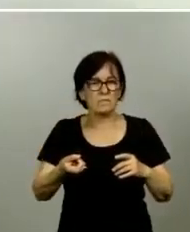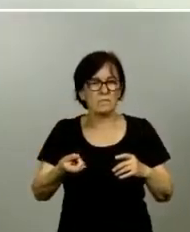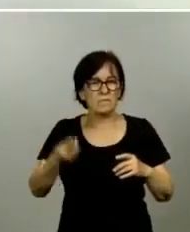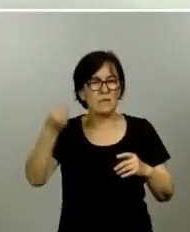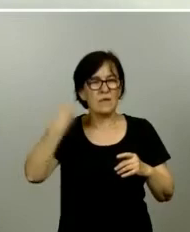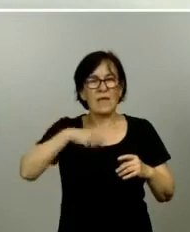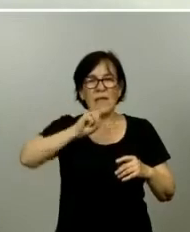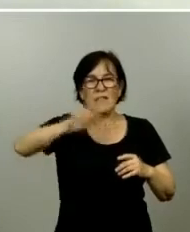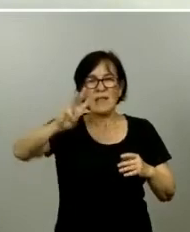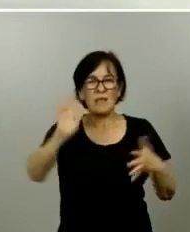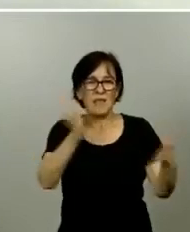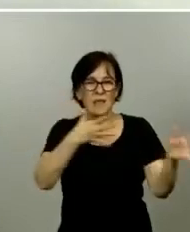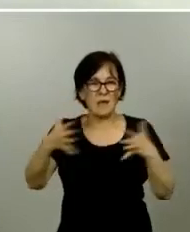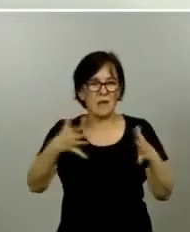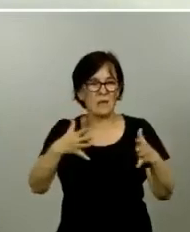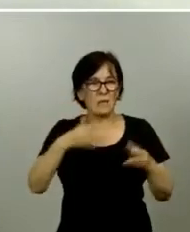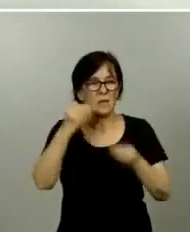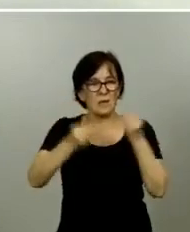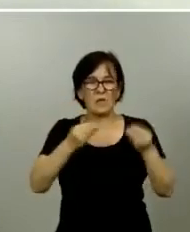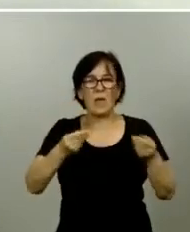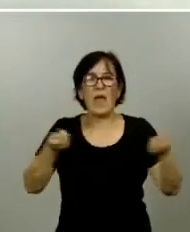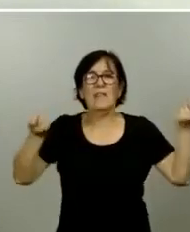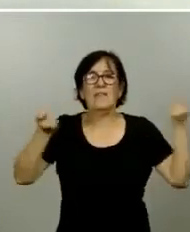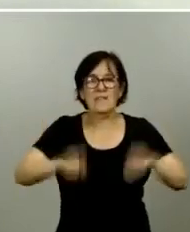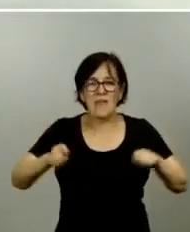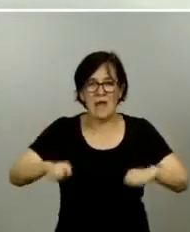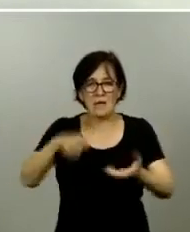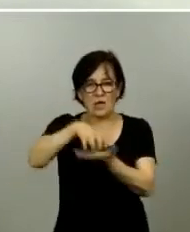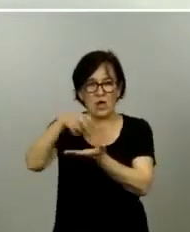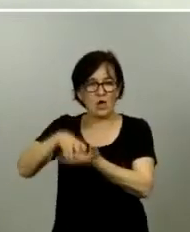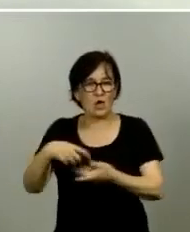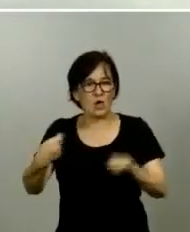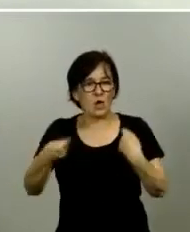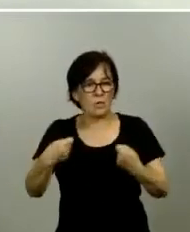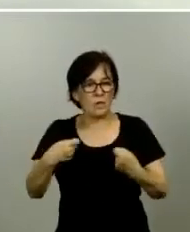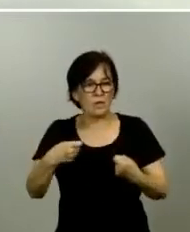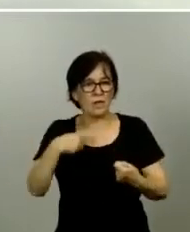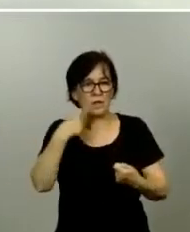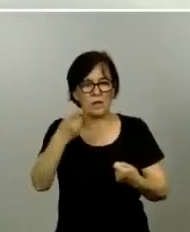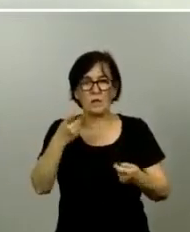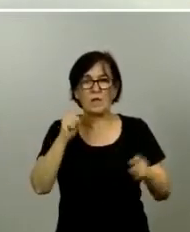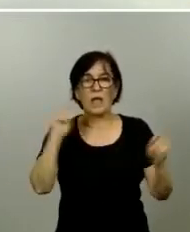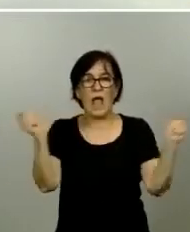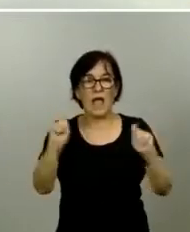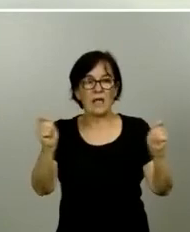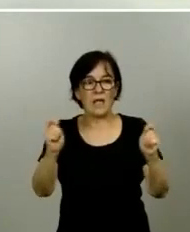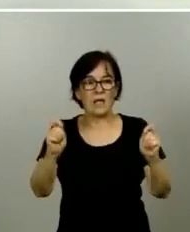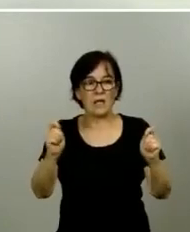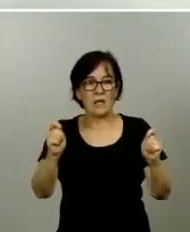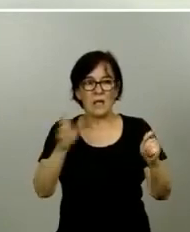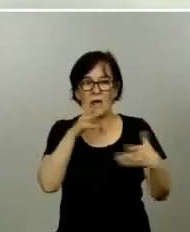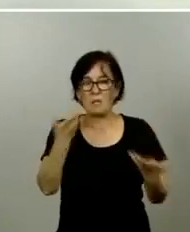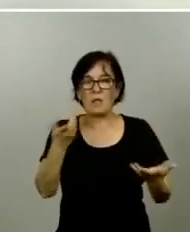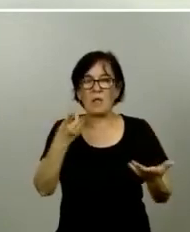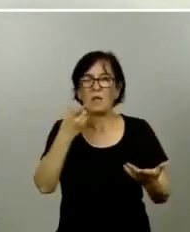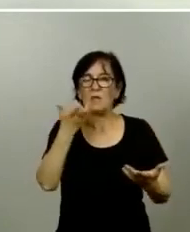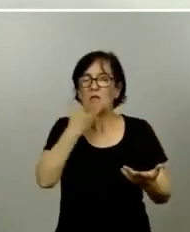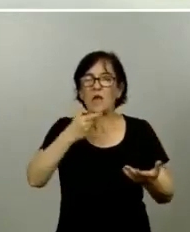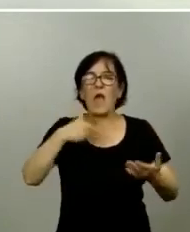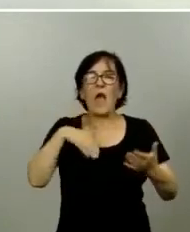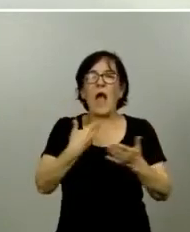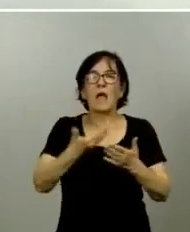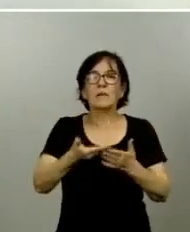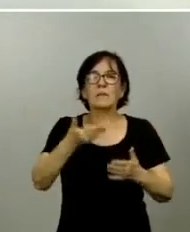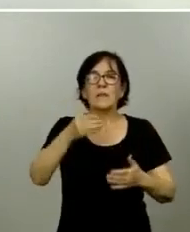marzo ya Madrid el decreto cierre de comercios y bueno ustedes hablaron ya de la alarma el 13 pero no se conoció nada de la alarma hasta el 14 por la noche